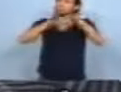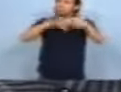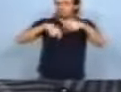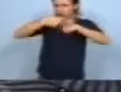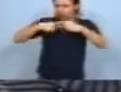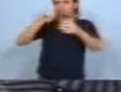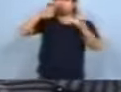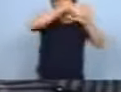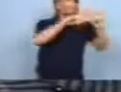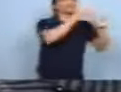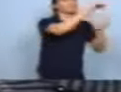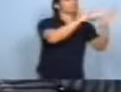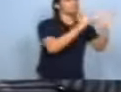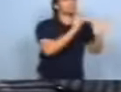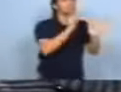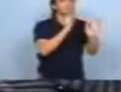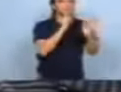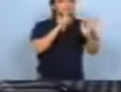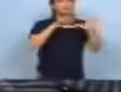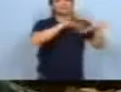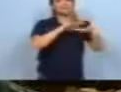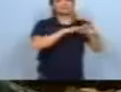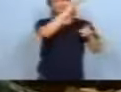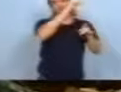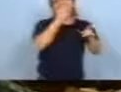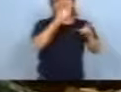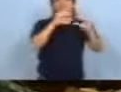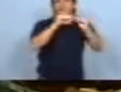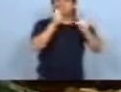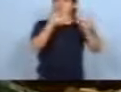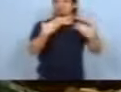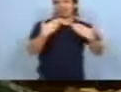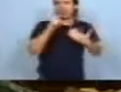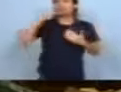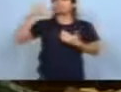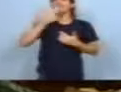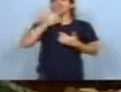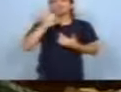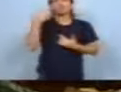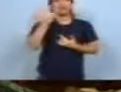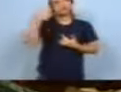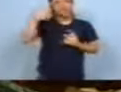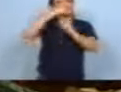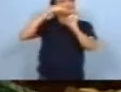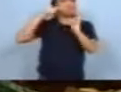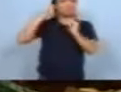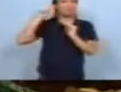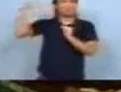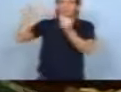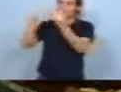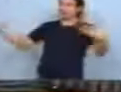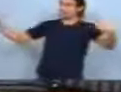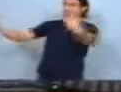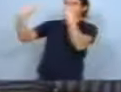En Tucumán, que marchan a la noche, porque por el calor. En Mendoza, que marchan los jueves al mediodía, que siempre se hizo porque es donde pasa más